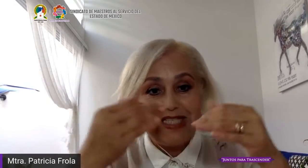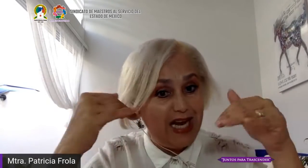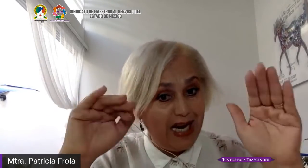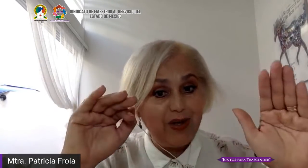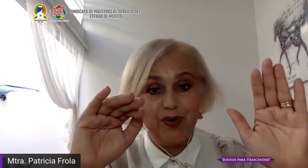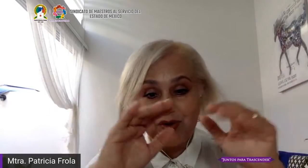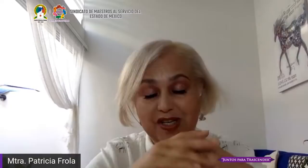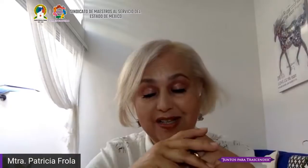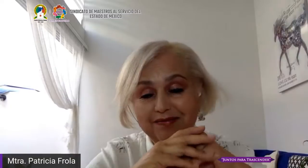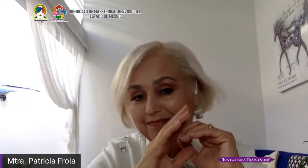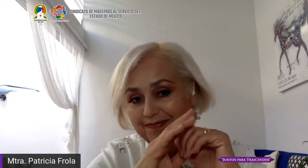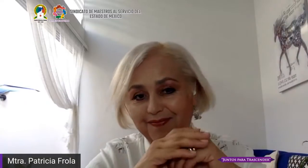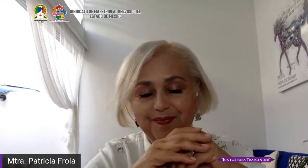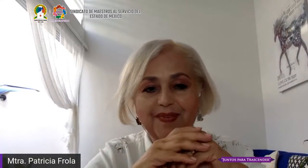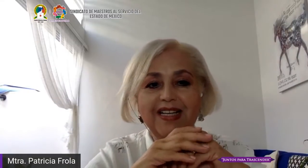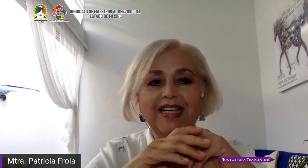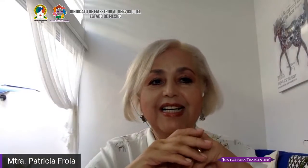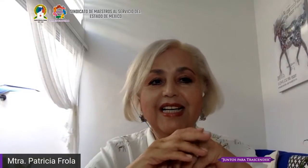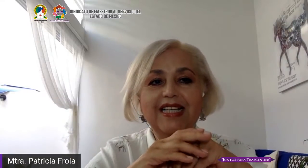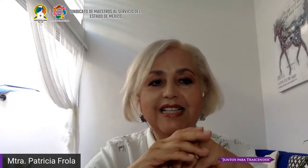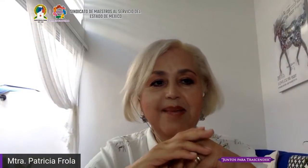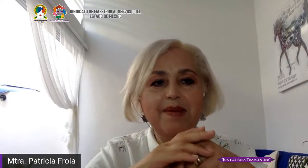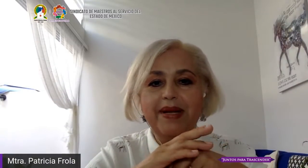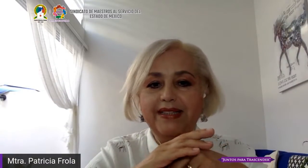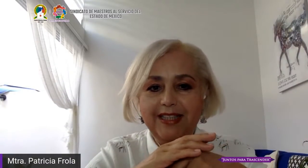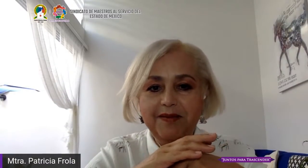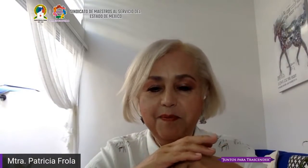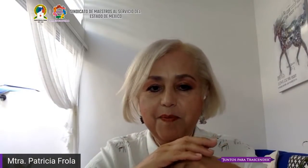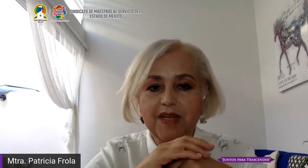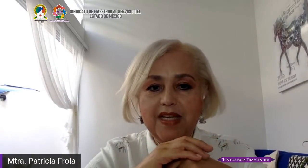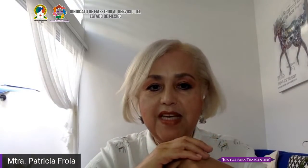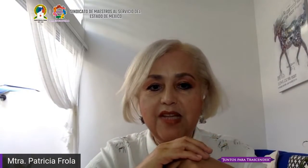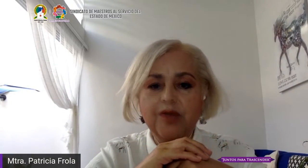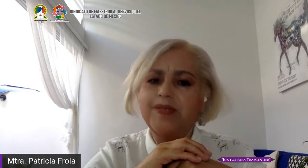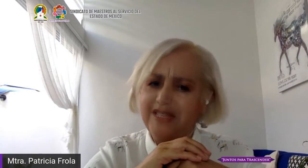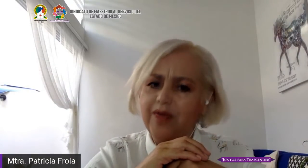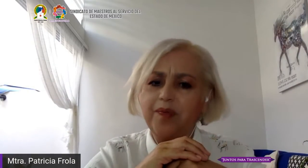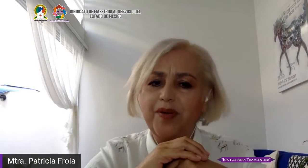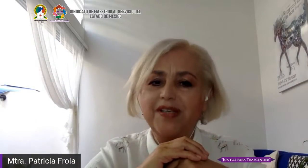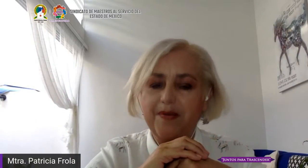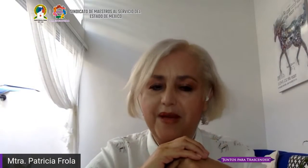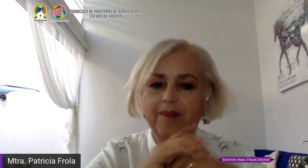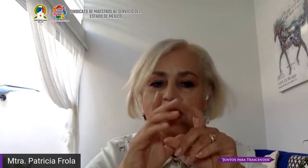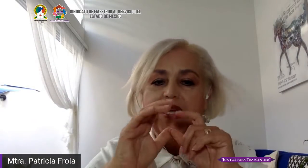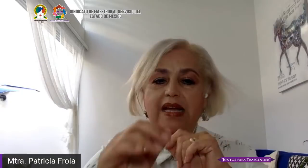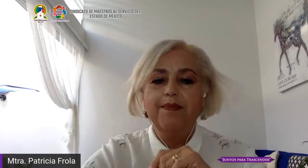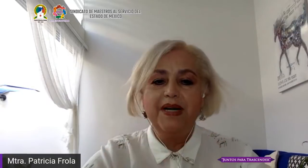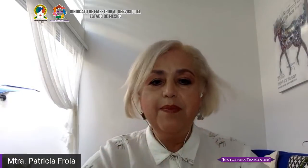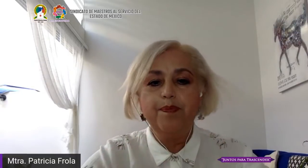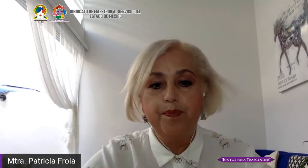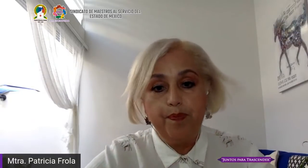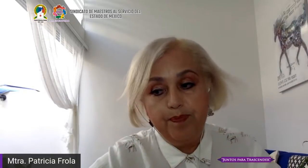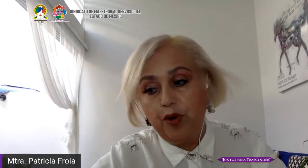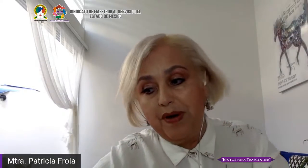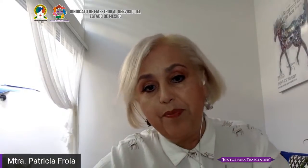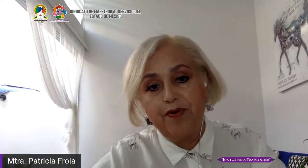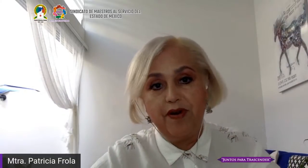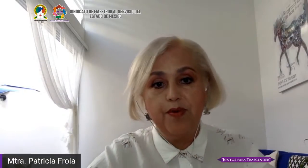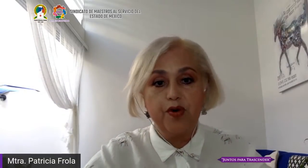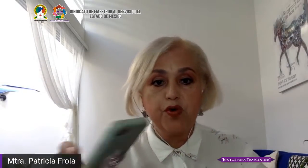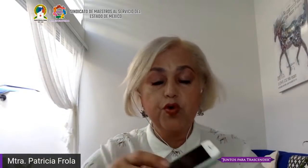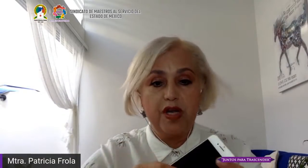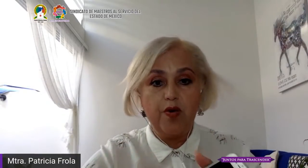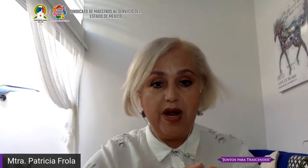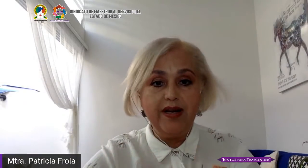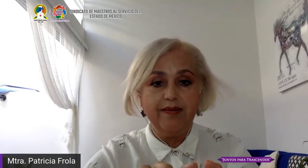muchos de ustedes ya la conocían. Se llama Menti y nos vamos a saludar por esa vía. Van a tomar,